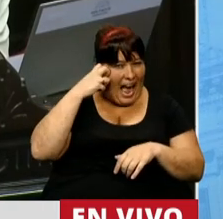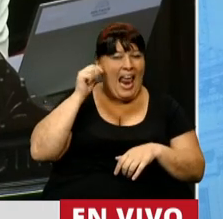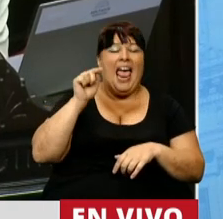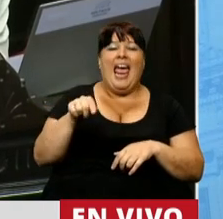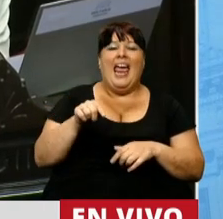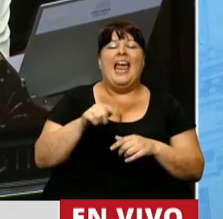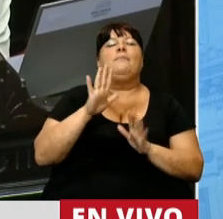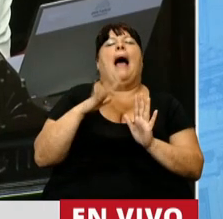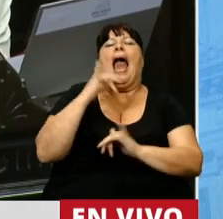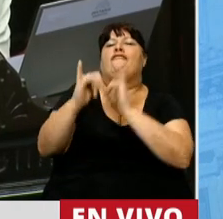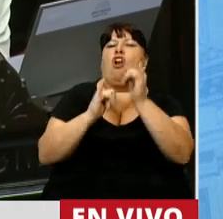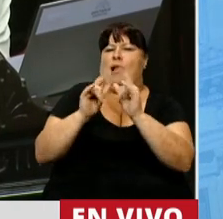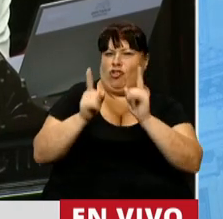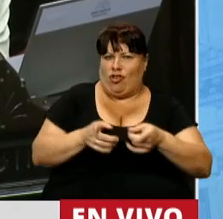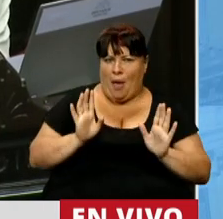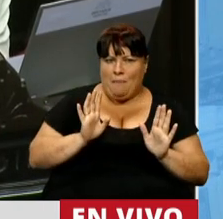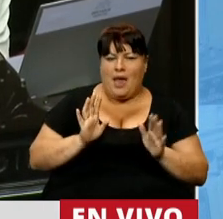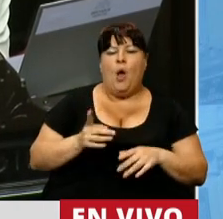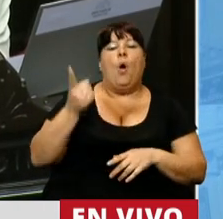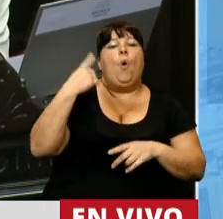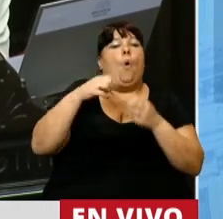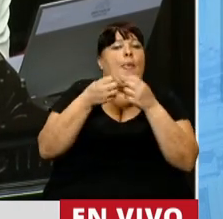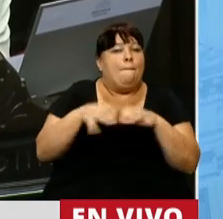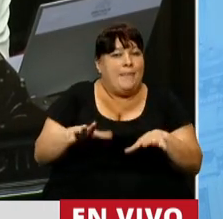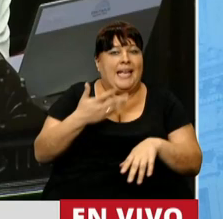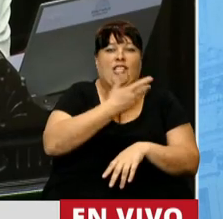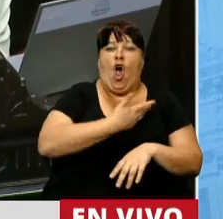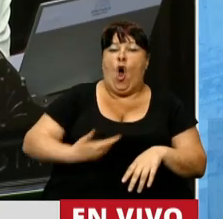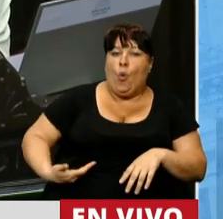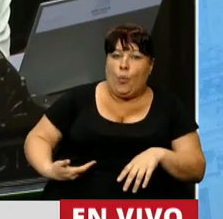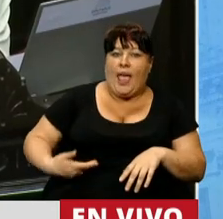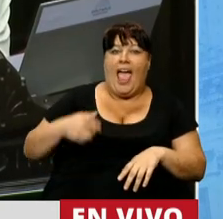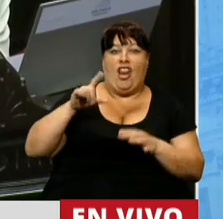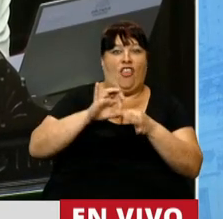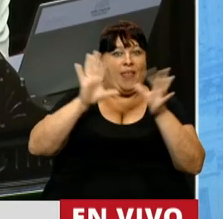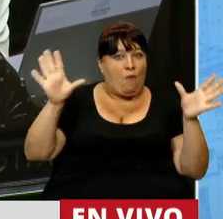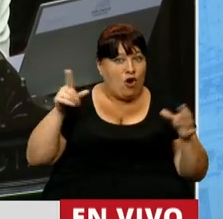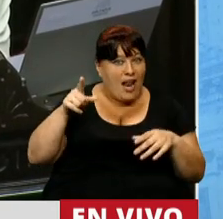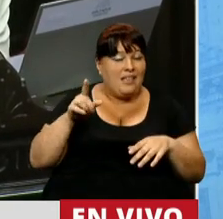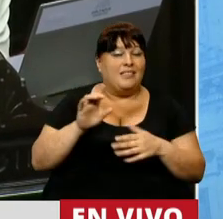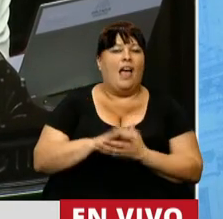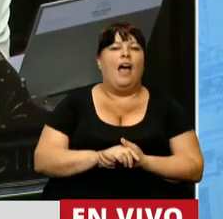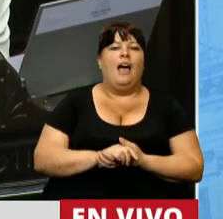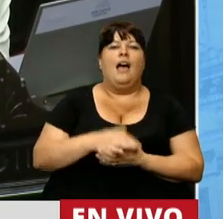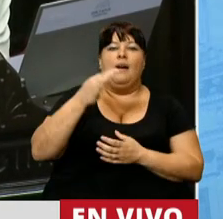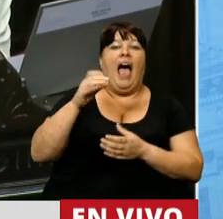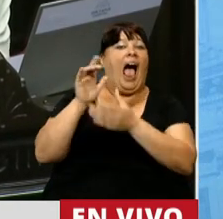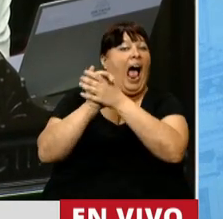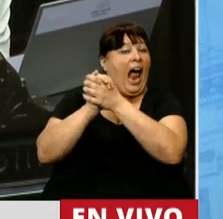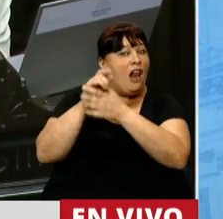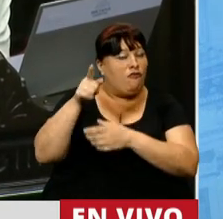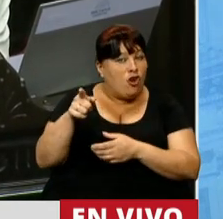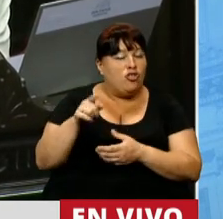este es a título de información también, cuando comienza el gobierno democrático, precisamente Raúl